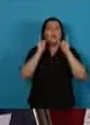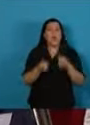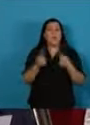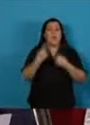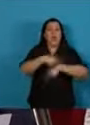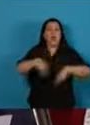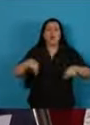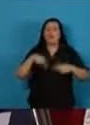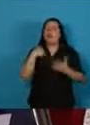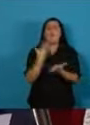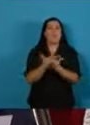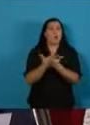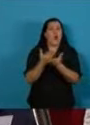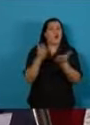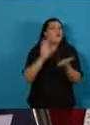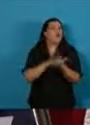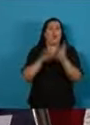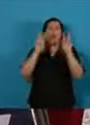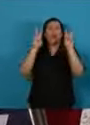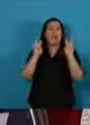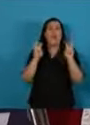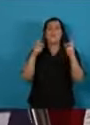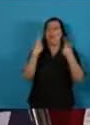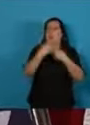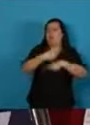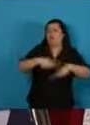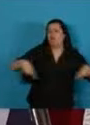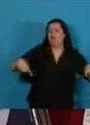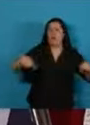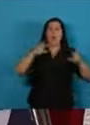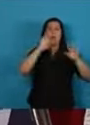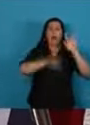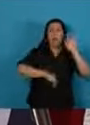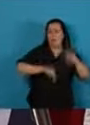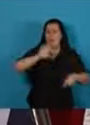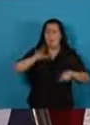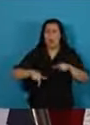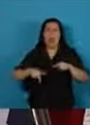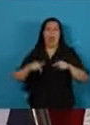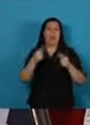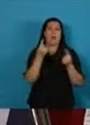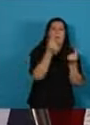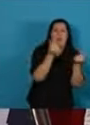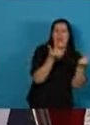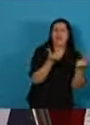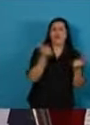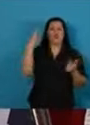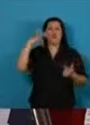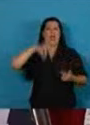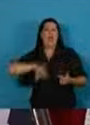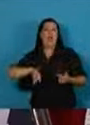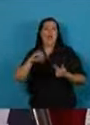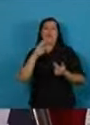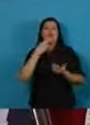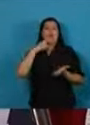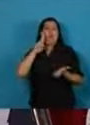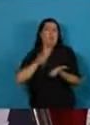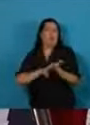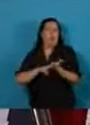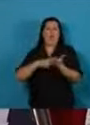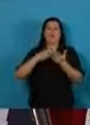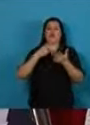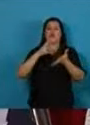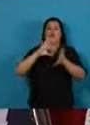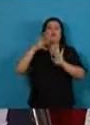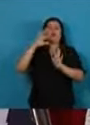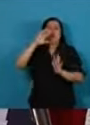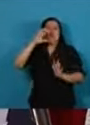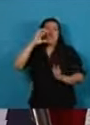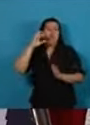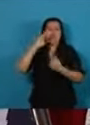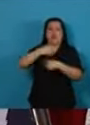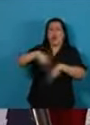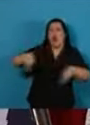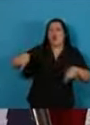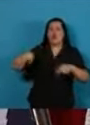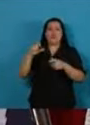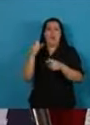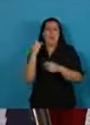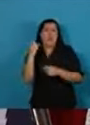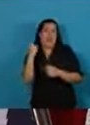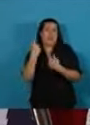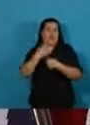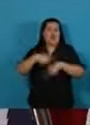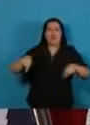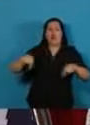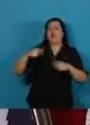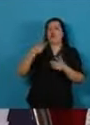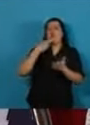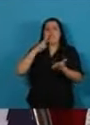lo que proponemos en materia de todas las variables del plan, precios, salarios, tarifas, tipo de cambio, aspectos monetarios, fiscales